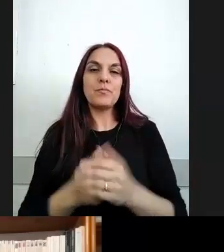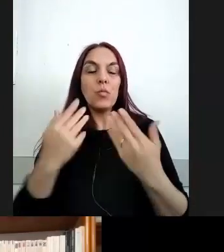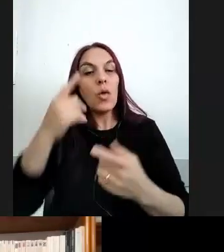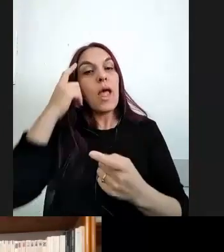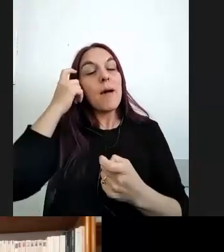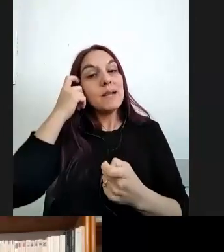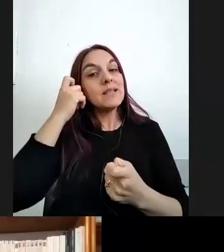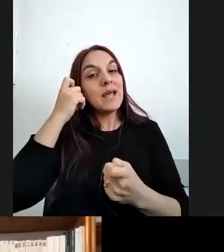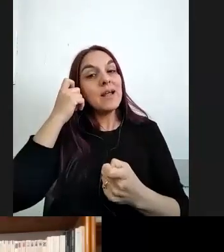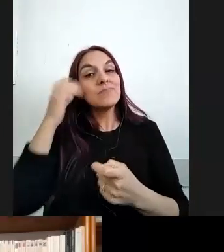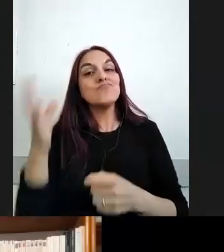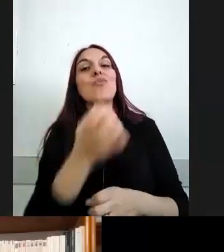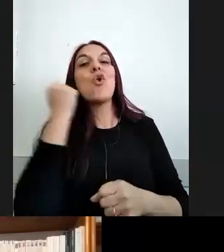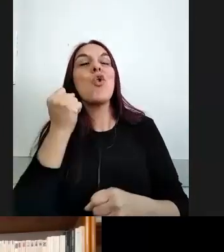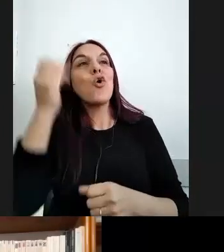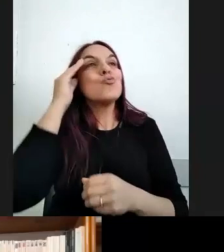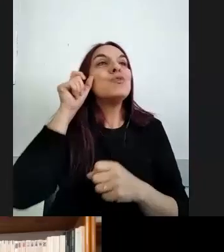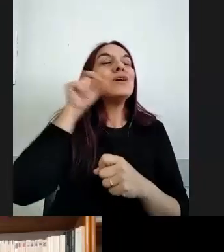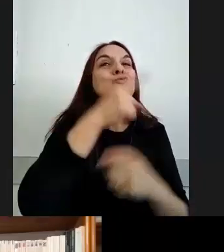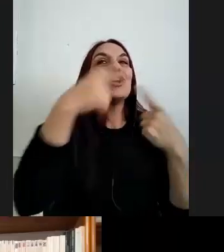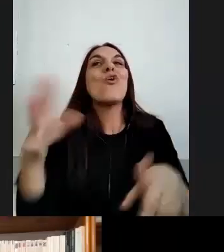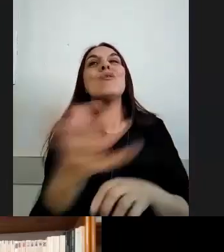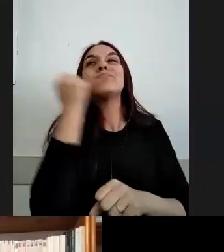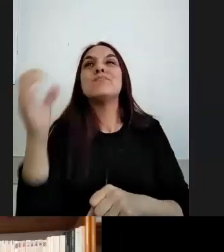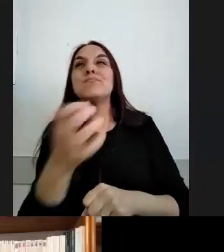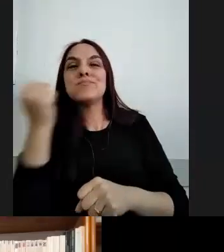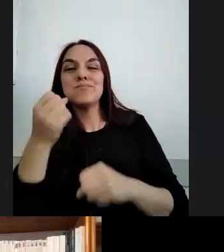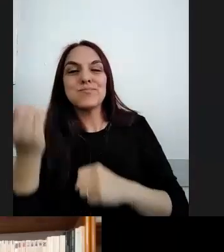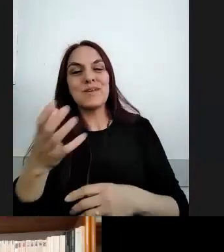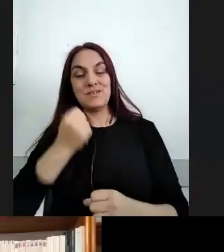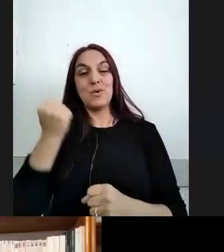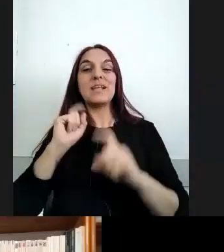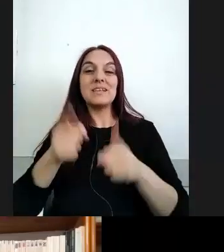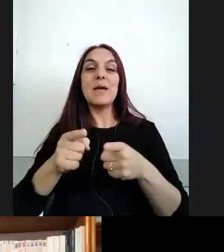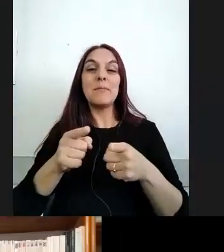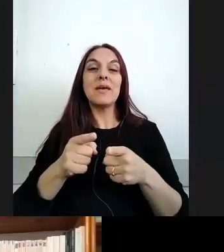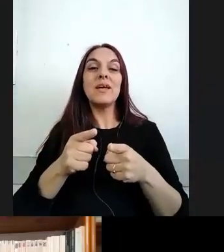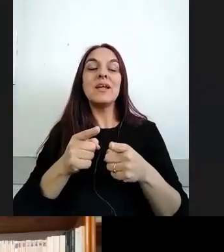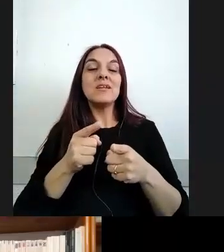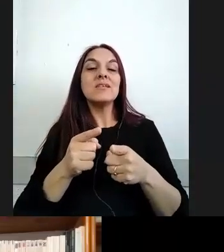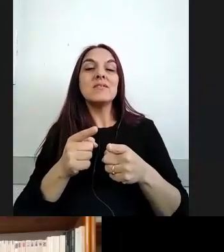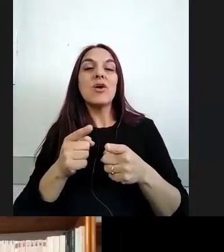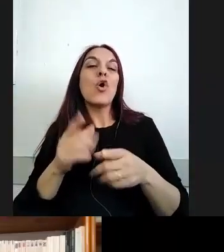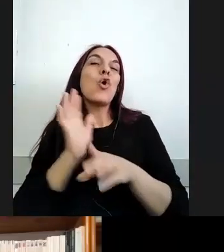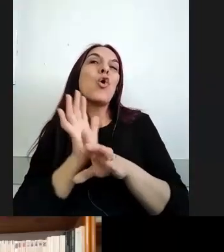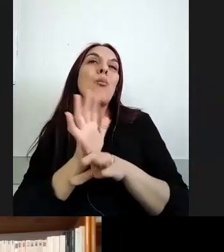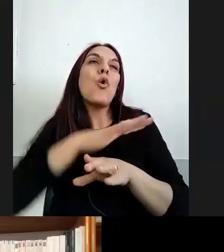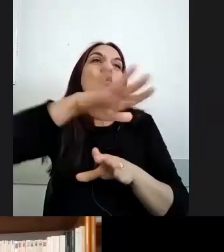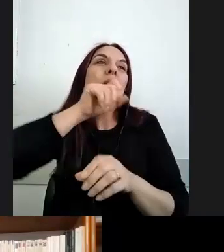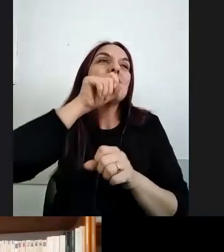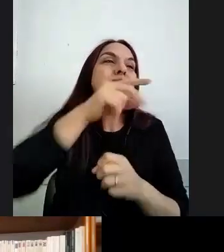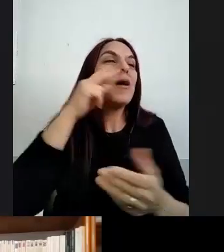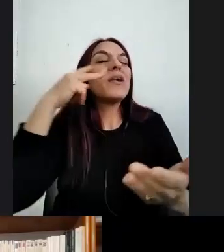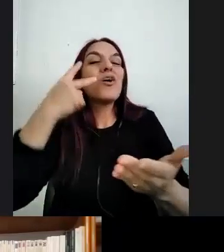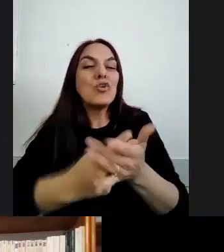relativizar los logros de la propia cultura transitar además digamos aprender a transitar por distintos códigos eh reconocer